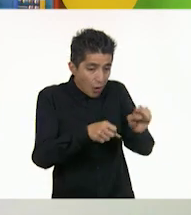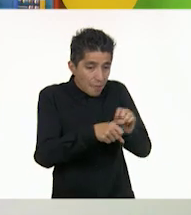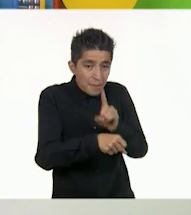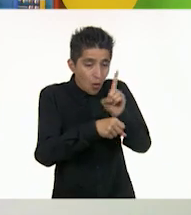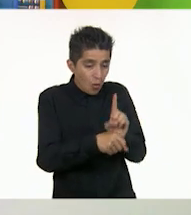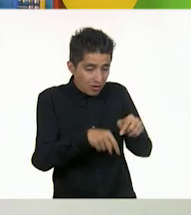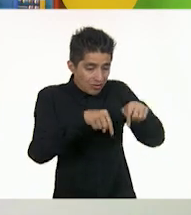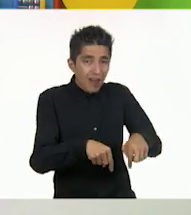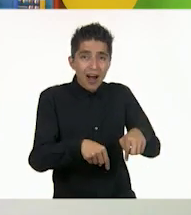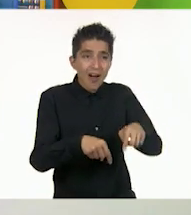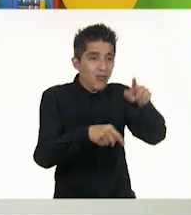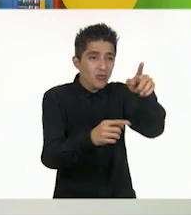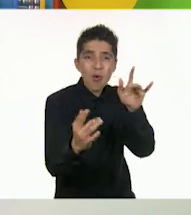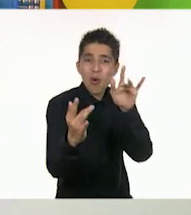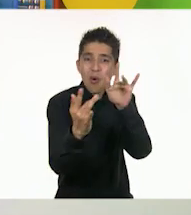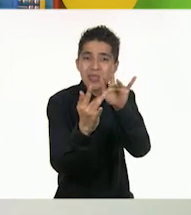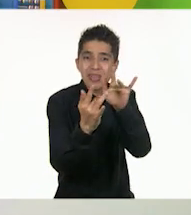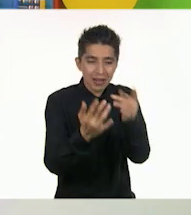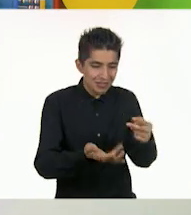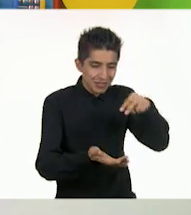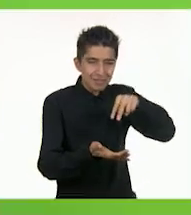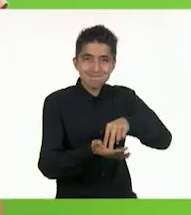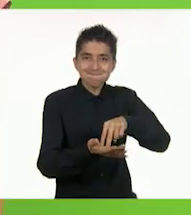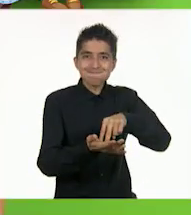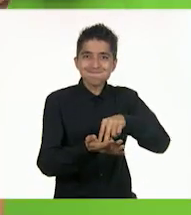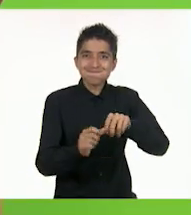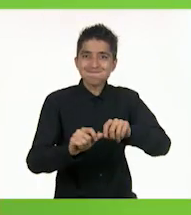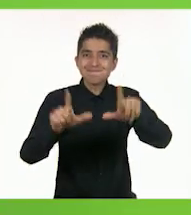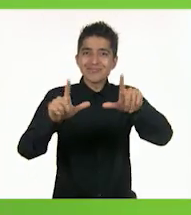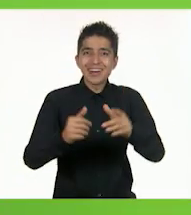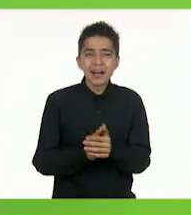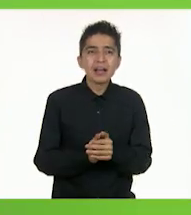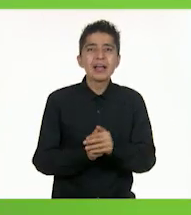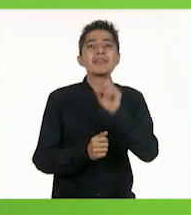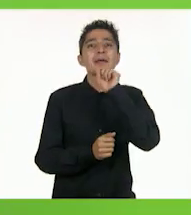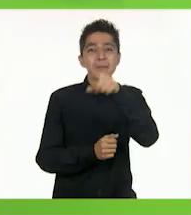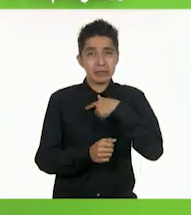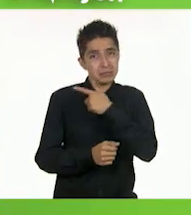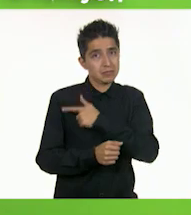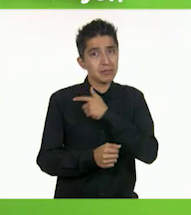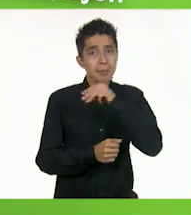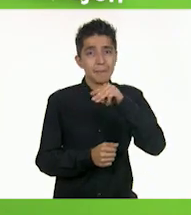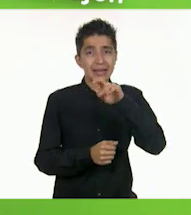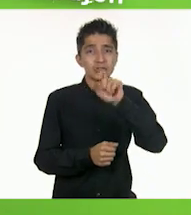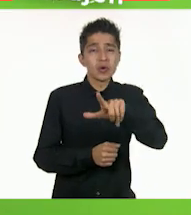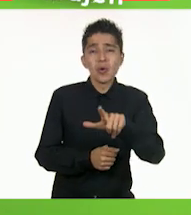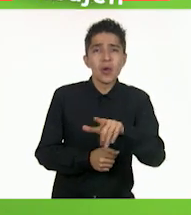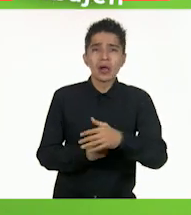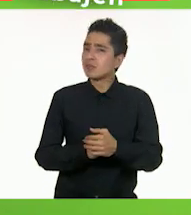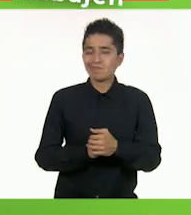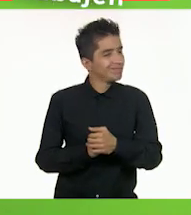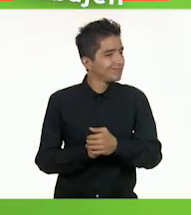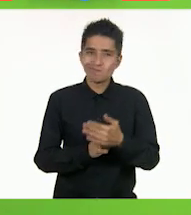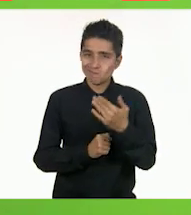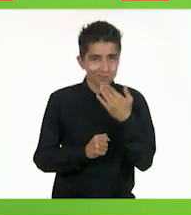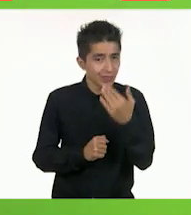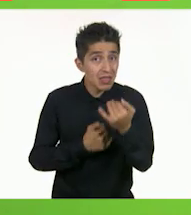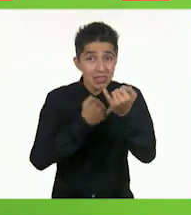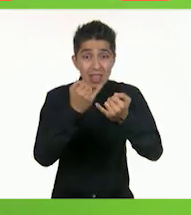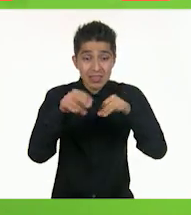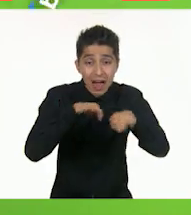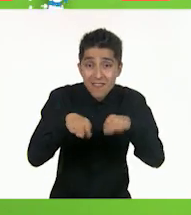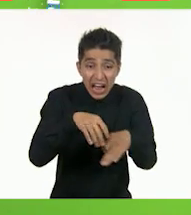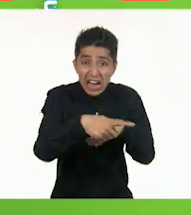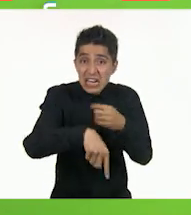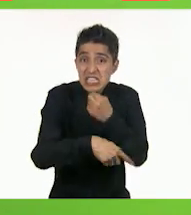de estar en contacto con ellas y ellos. Y también me gustó mucho que Marisol dijo que no está bien que los niños trabajen.